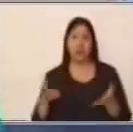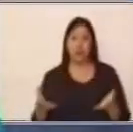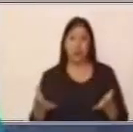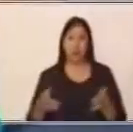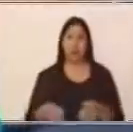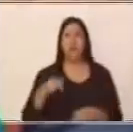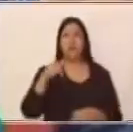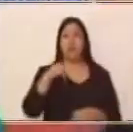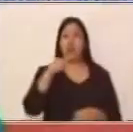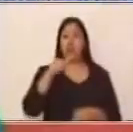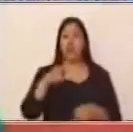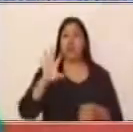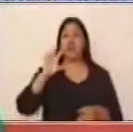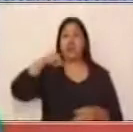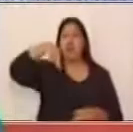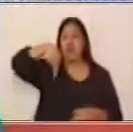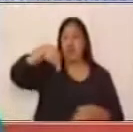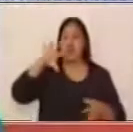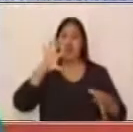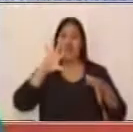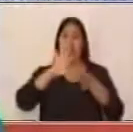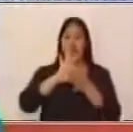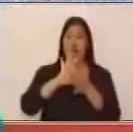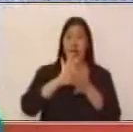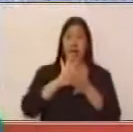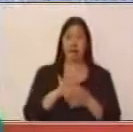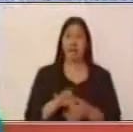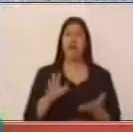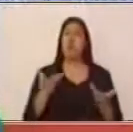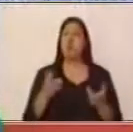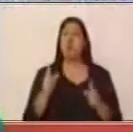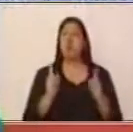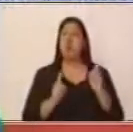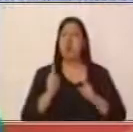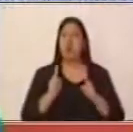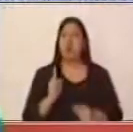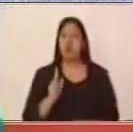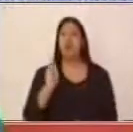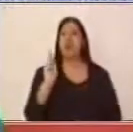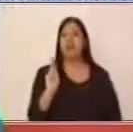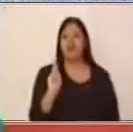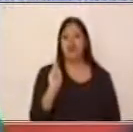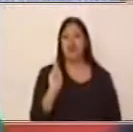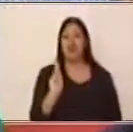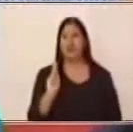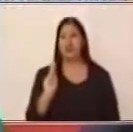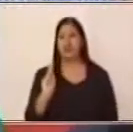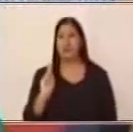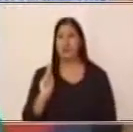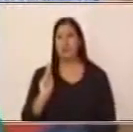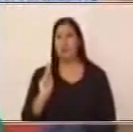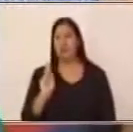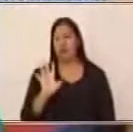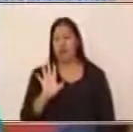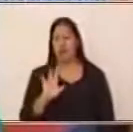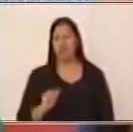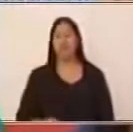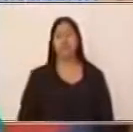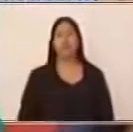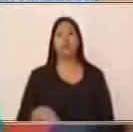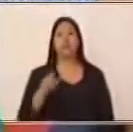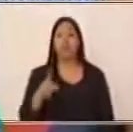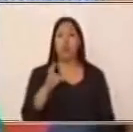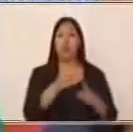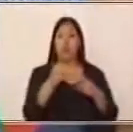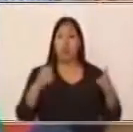el nexo que los une es la palabra y. Ahora bien, en el caso de una oración, una